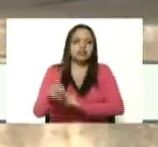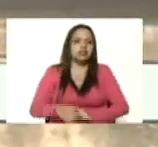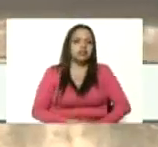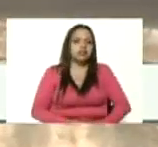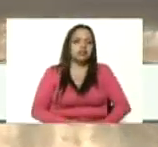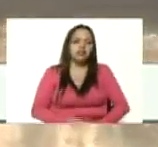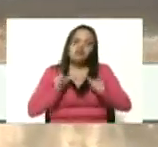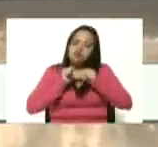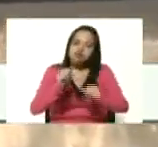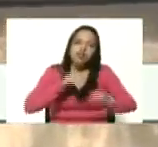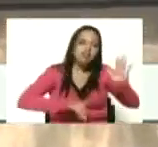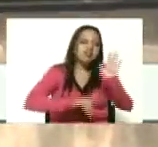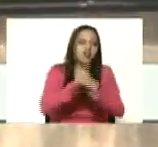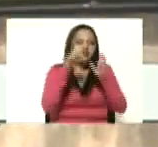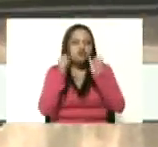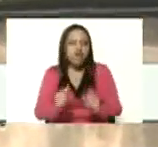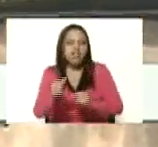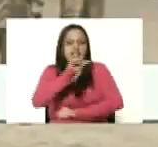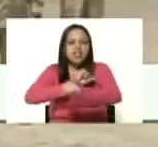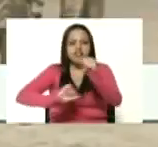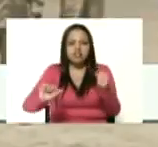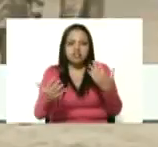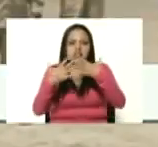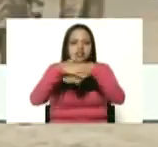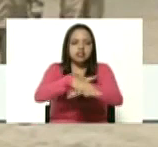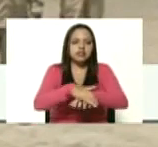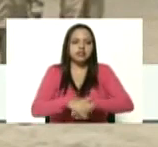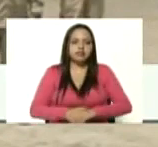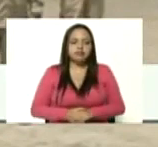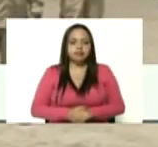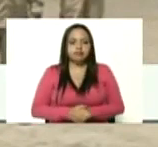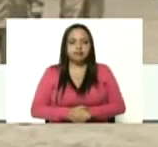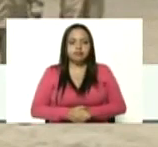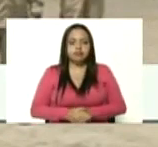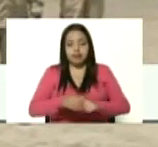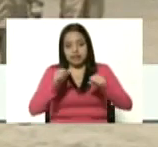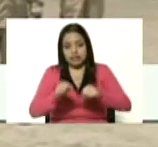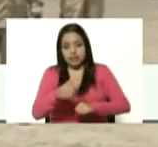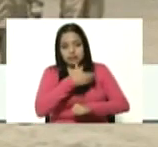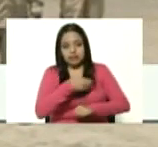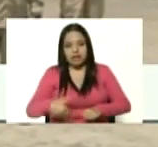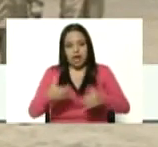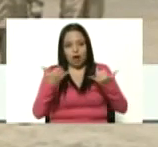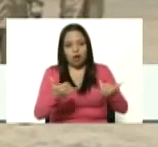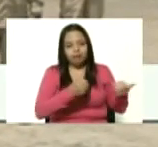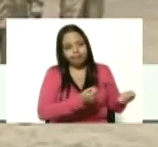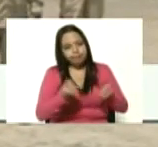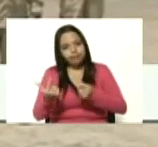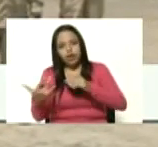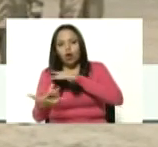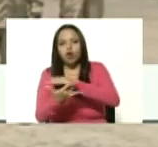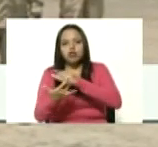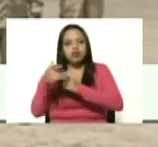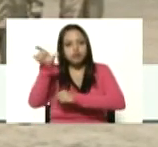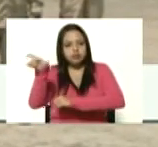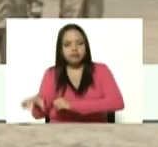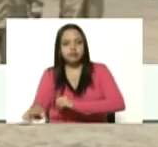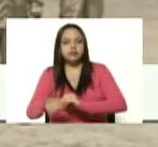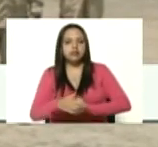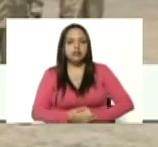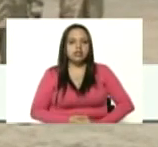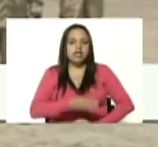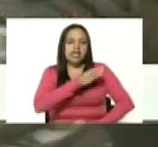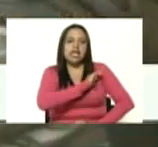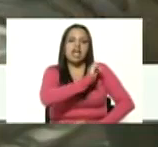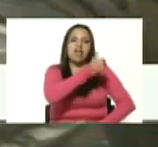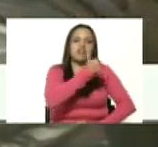desarrollo seguridad y defensa integral mi comandante en jefe ahora dejo con usted al ingeniero miliciano Arquímedes Hidalgo jefe